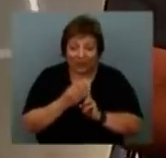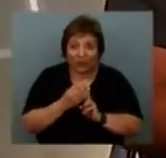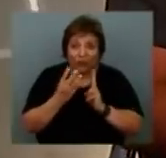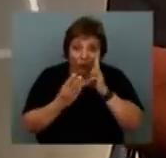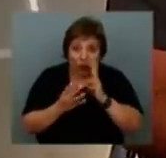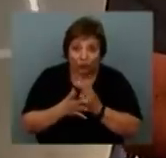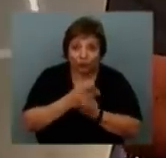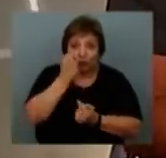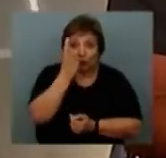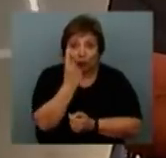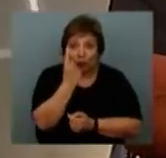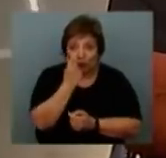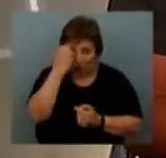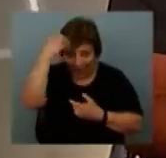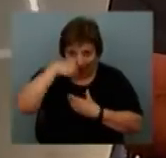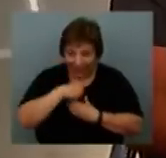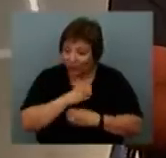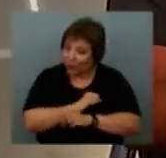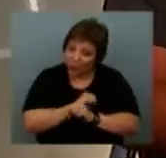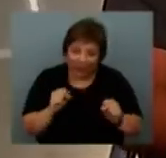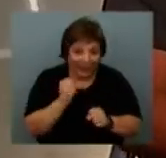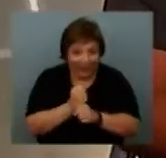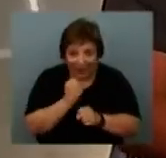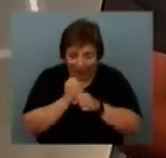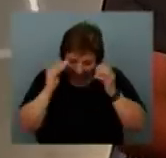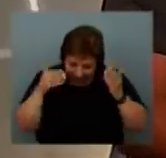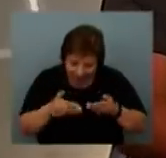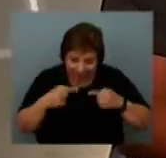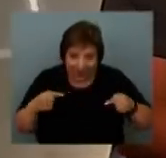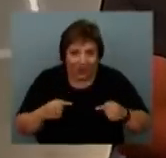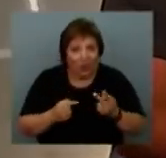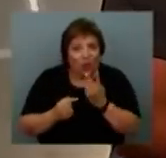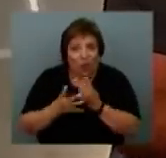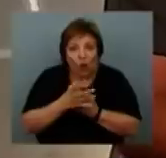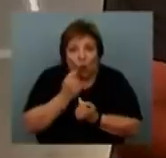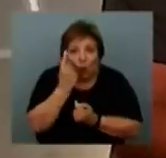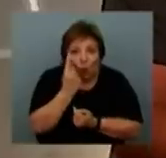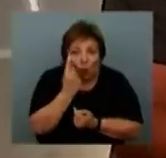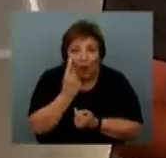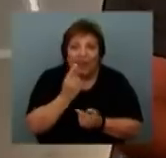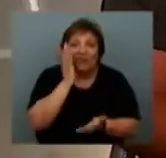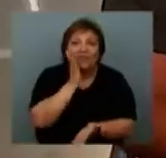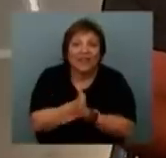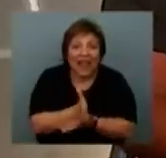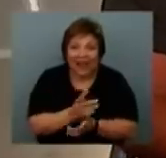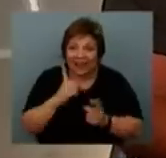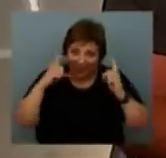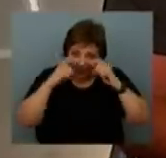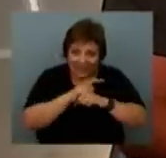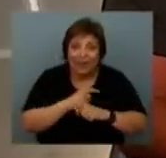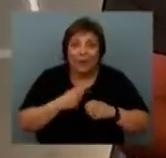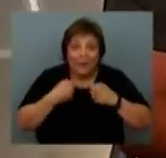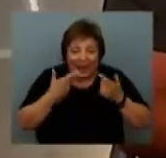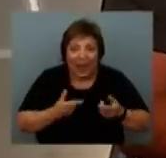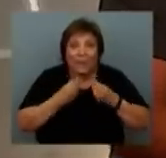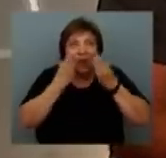compenetrarse y trabajar de una manera en que se conjuguen las dos cosas y salga un producto final que sea de aporte para